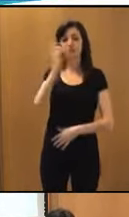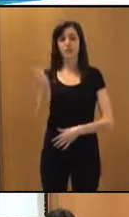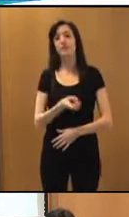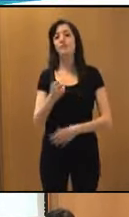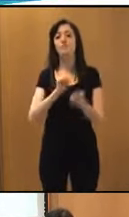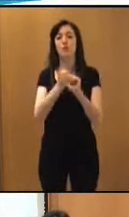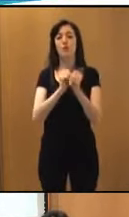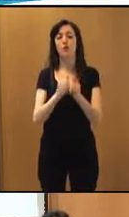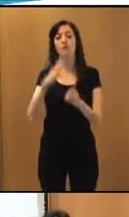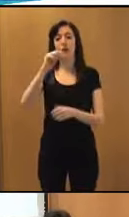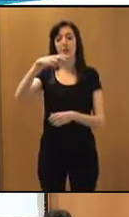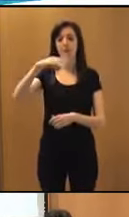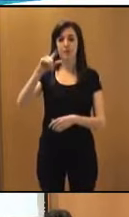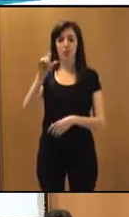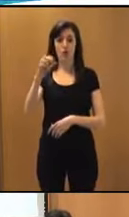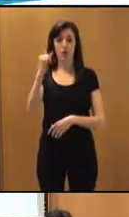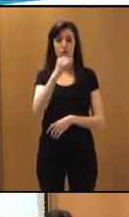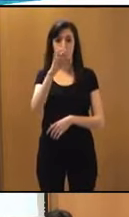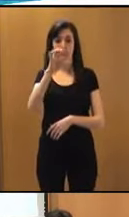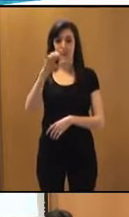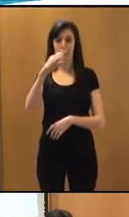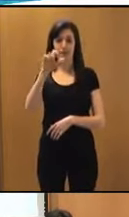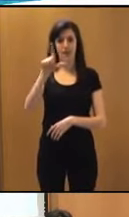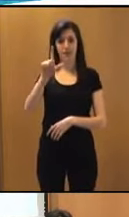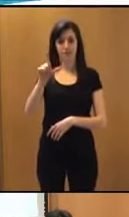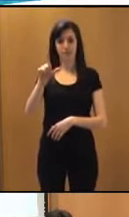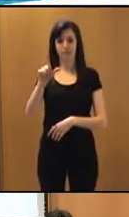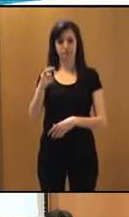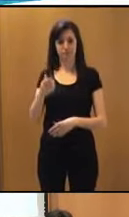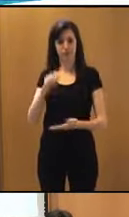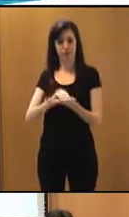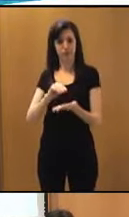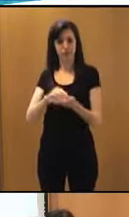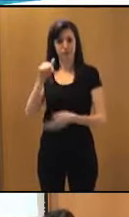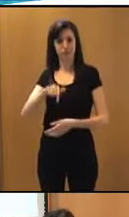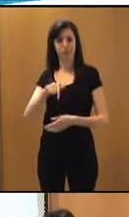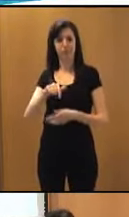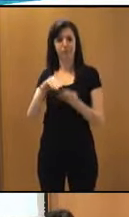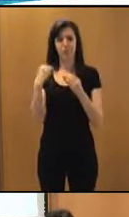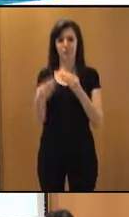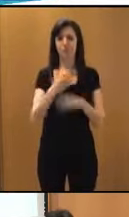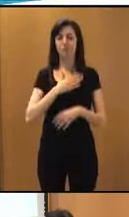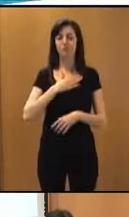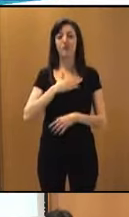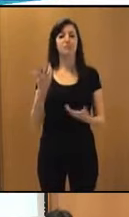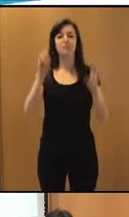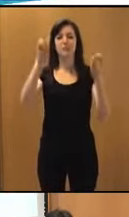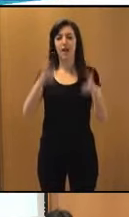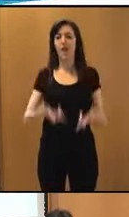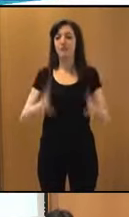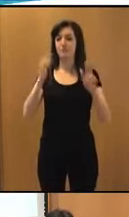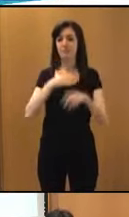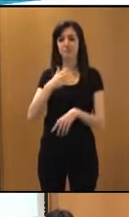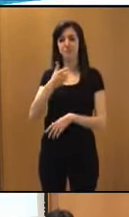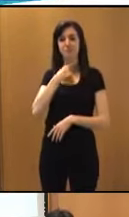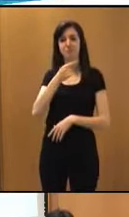de la Universidad Camilo José Cela y lo ha hecho a propósito para nuestra publicación. Y bueno, aunque el tema era libre, la verdad es que a me gustó